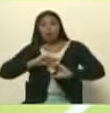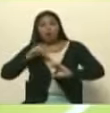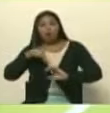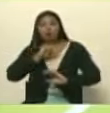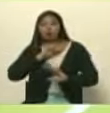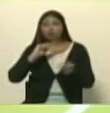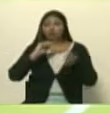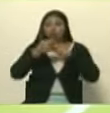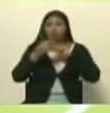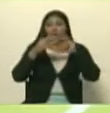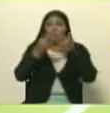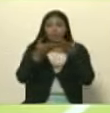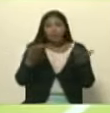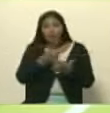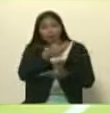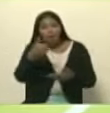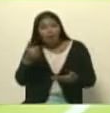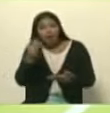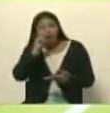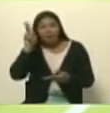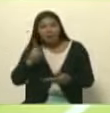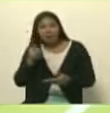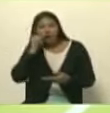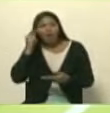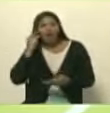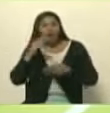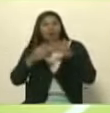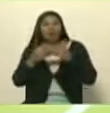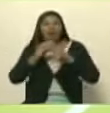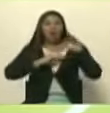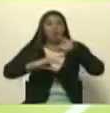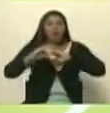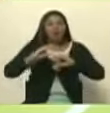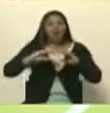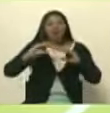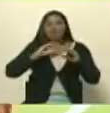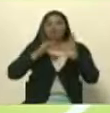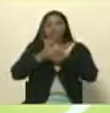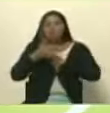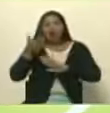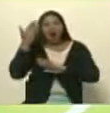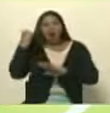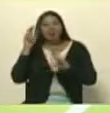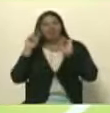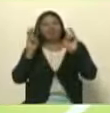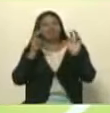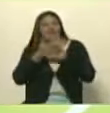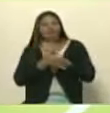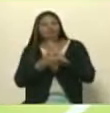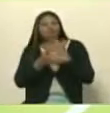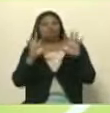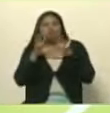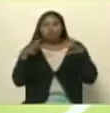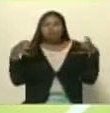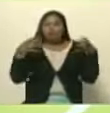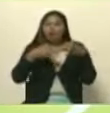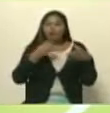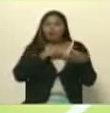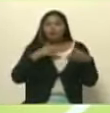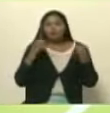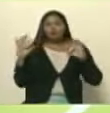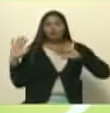convierte a todos y todas los venezolanos en comunicadores. Lo que antes era un tema gremial, hoy se